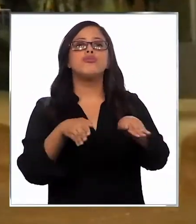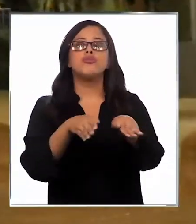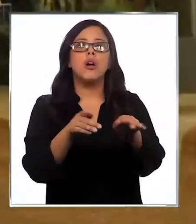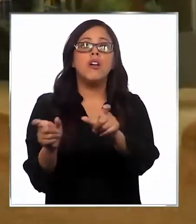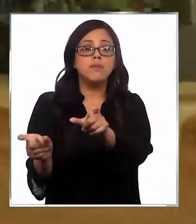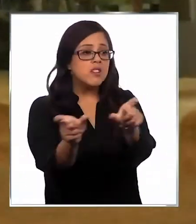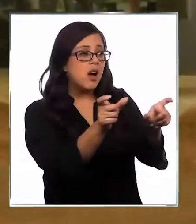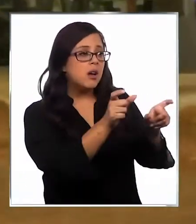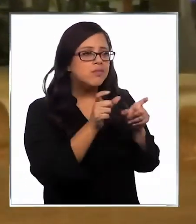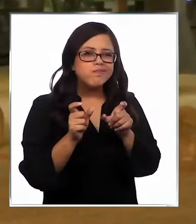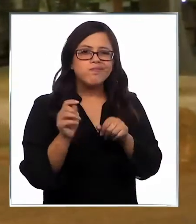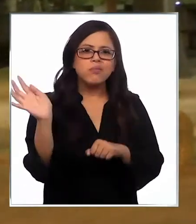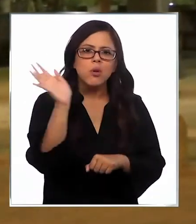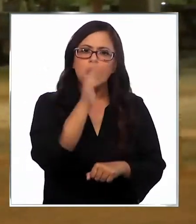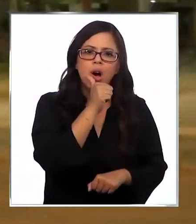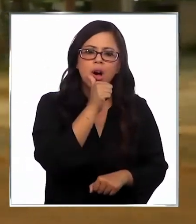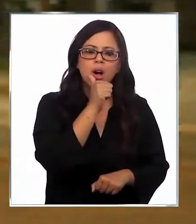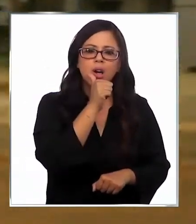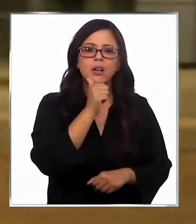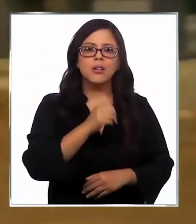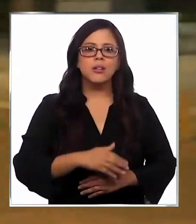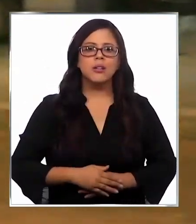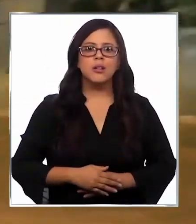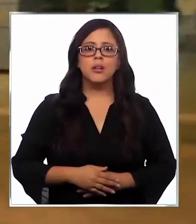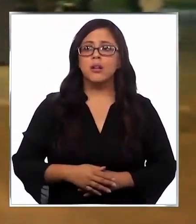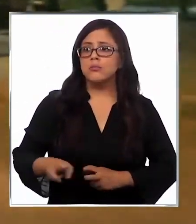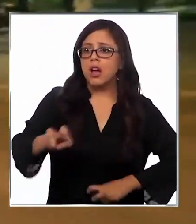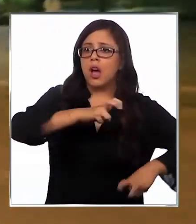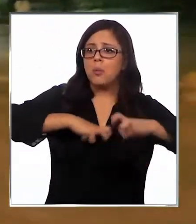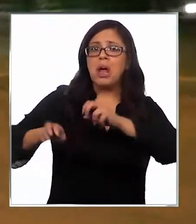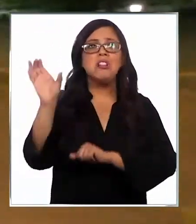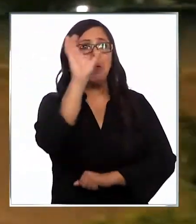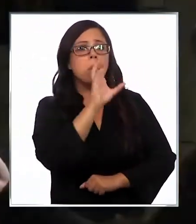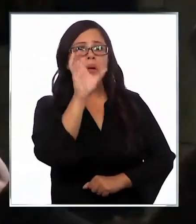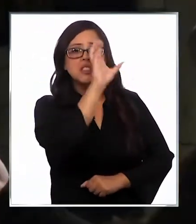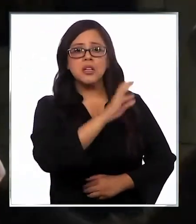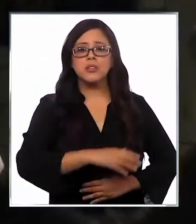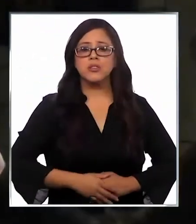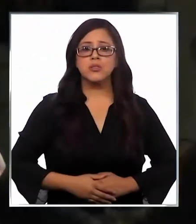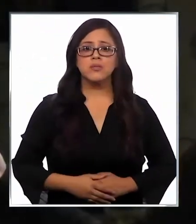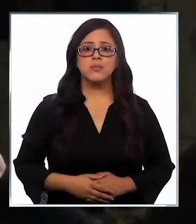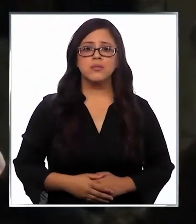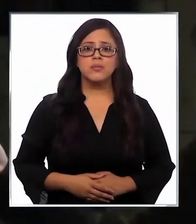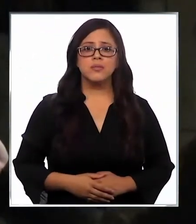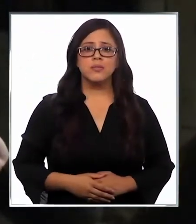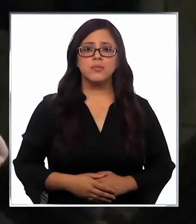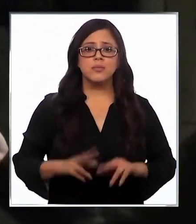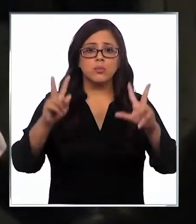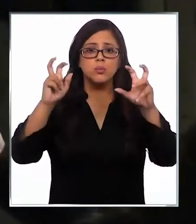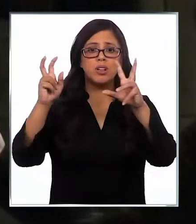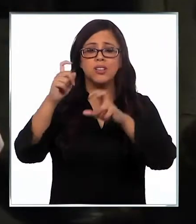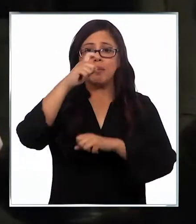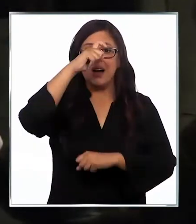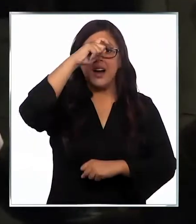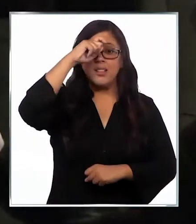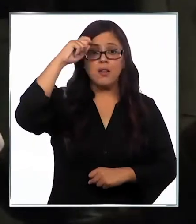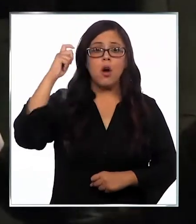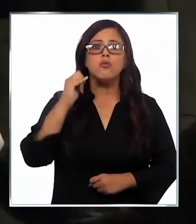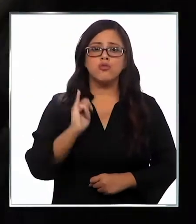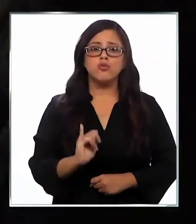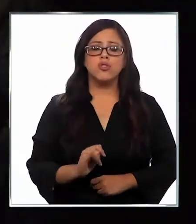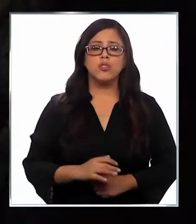Fiscalización ninguna. Andamos caminando, andamos paseando acá. No somos de acá. Estamos de verano. Pero pero ya vamos para